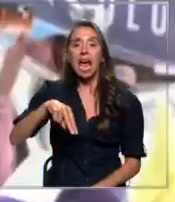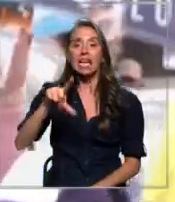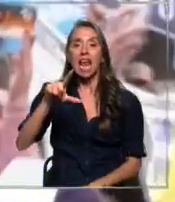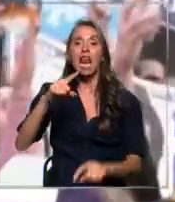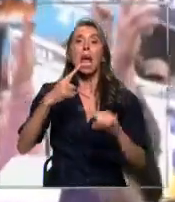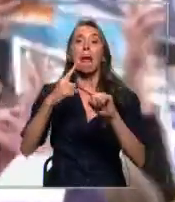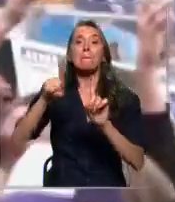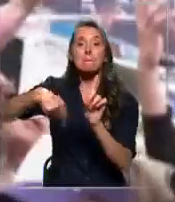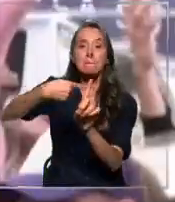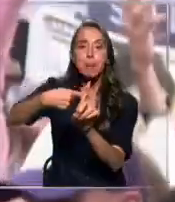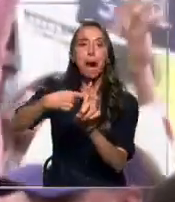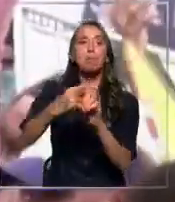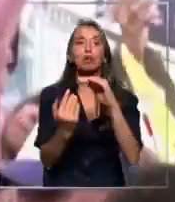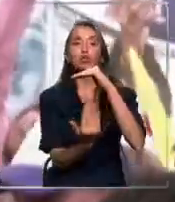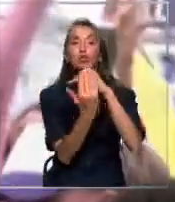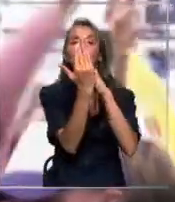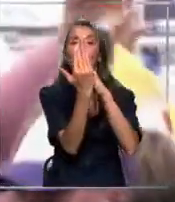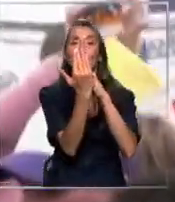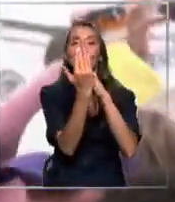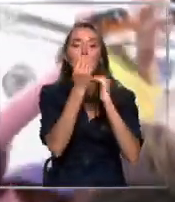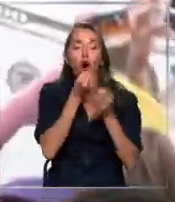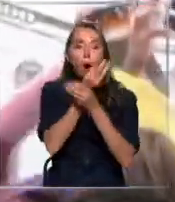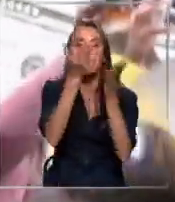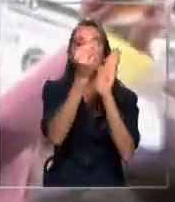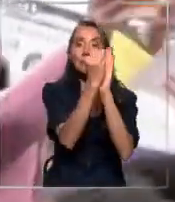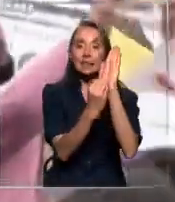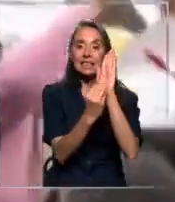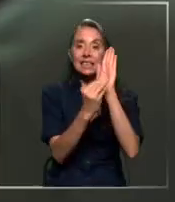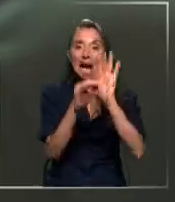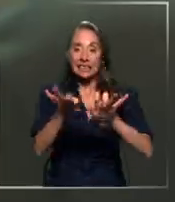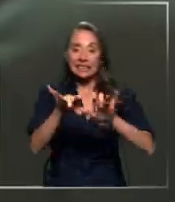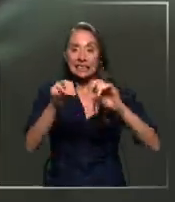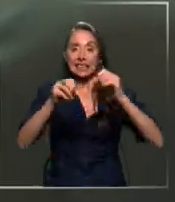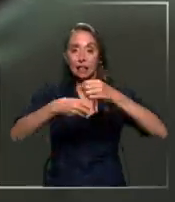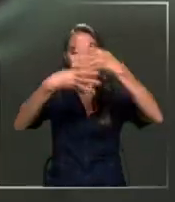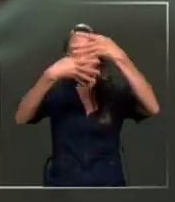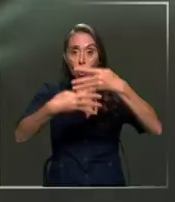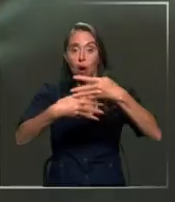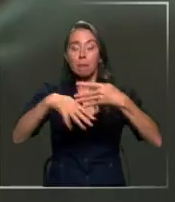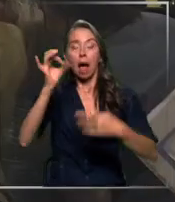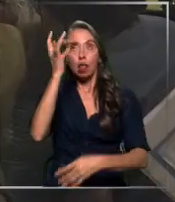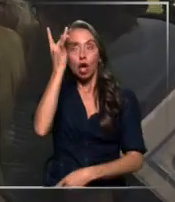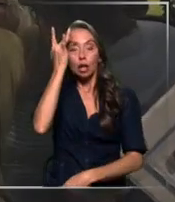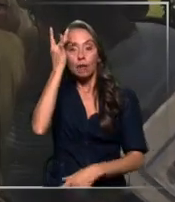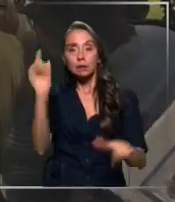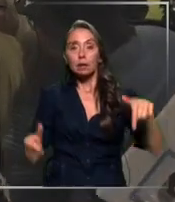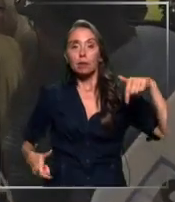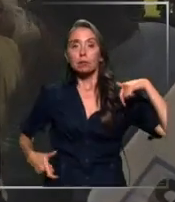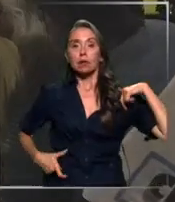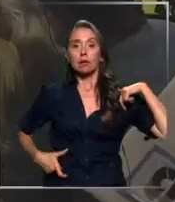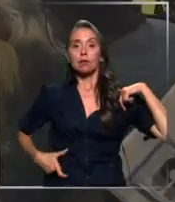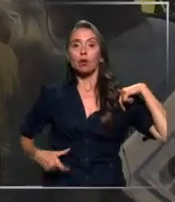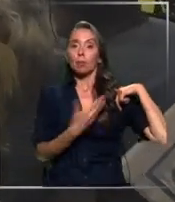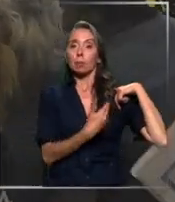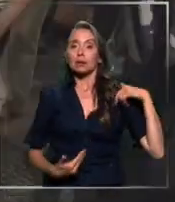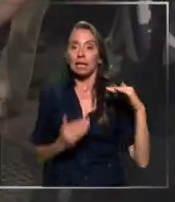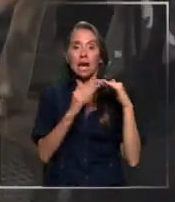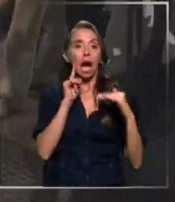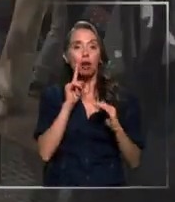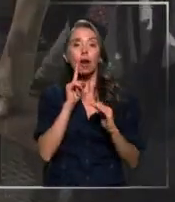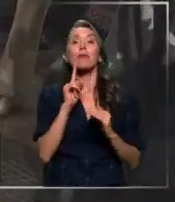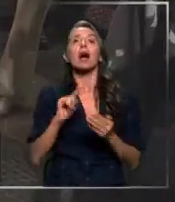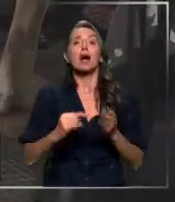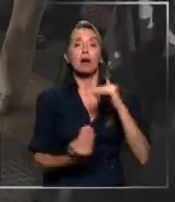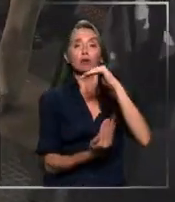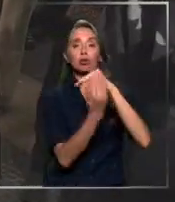que tuvo para postear el mensaje que le ha generado uno de sus mayores dolores de cabeza desde que llegó a la Casa Rosada. Pero Forbes no es la